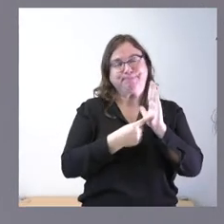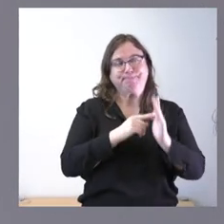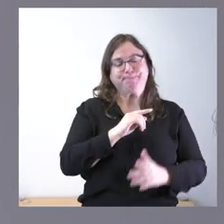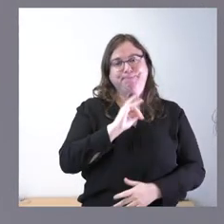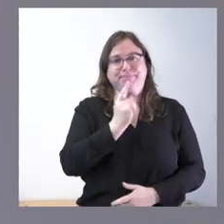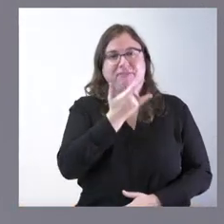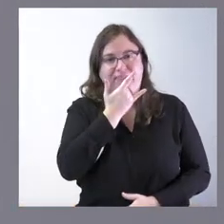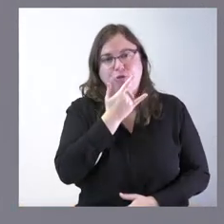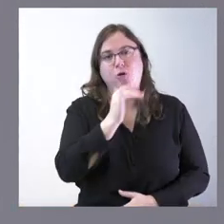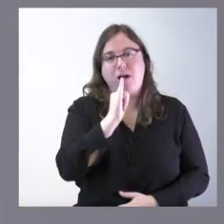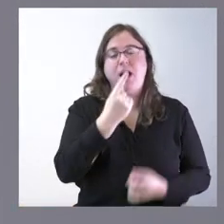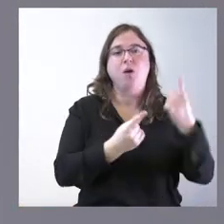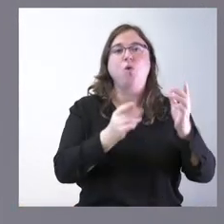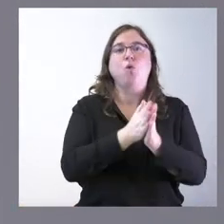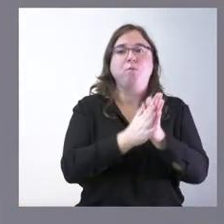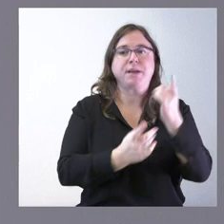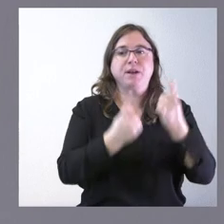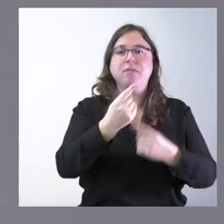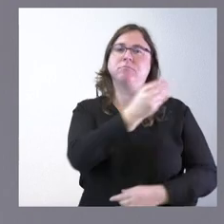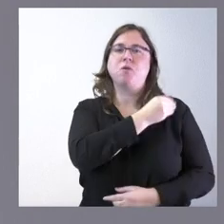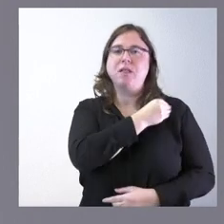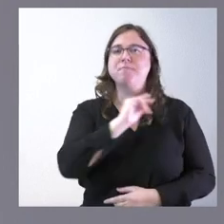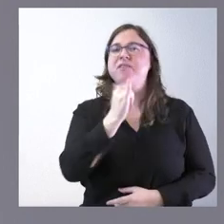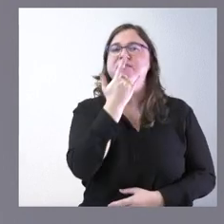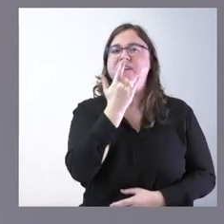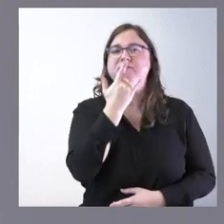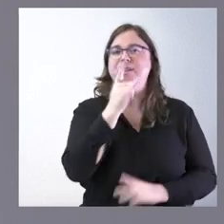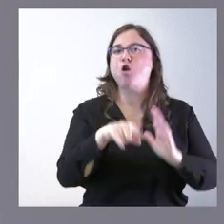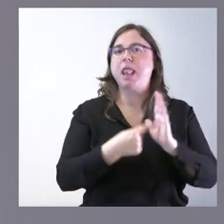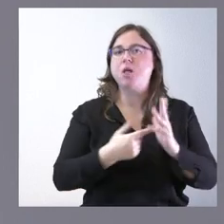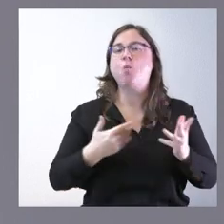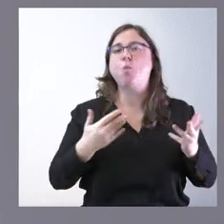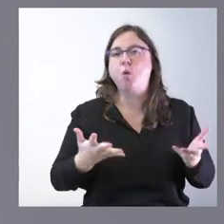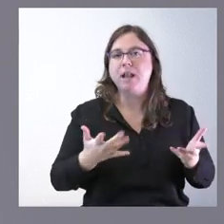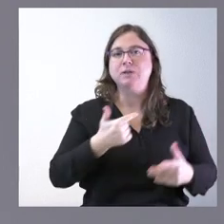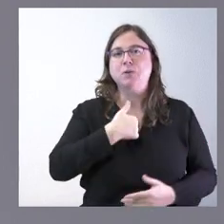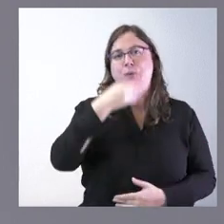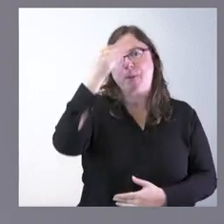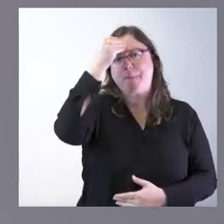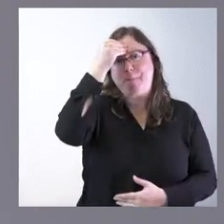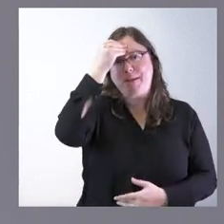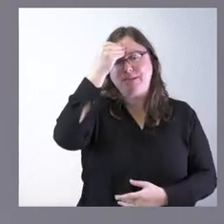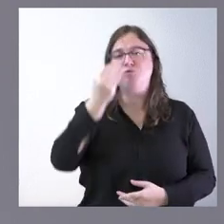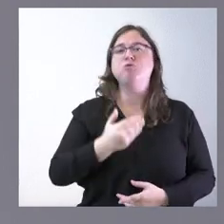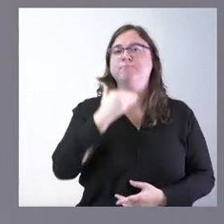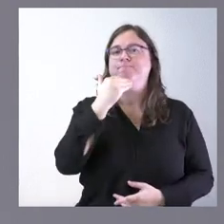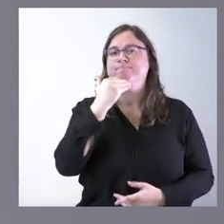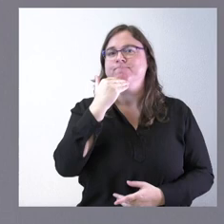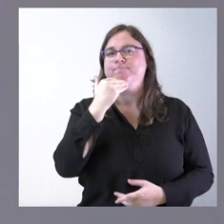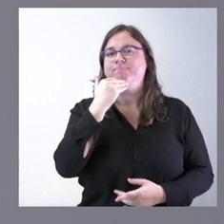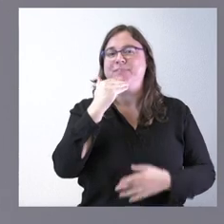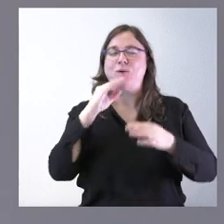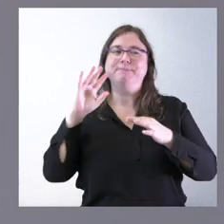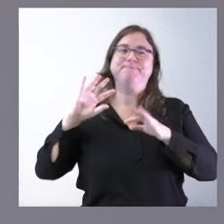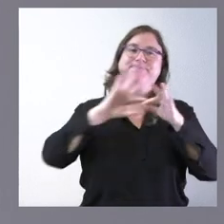algún compañero suyo me preguntó por los principales defectos de esa ley y básicamente nos parecía que es que estaba inspirado en la